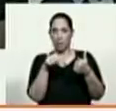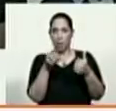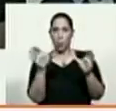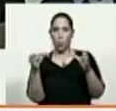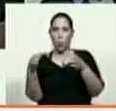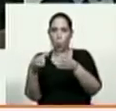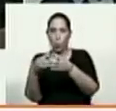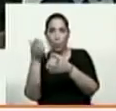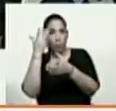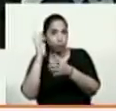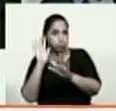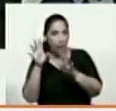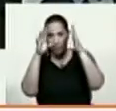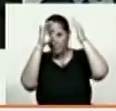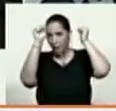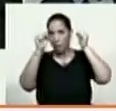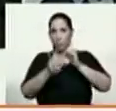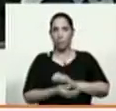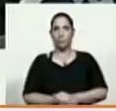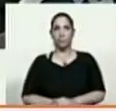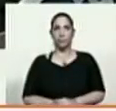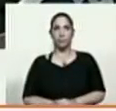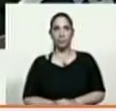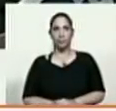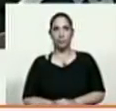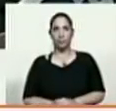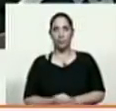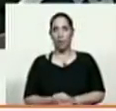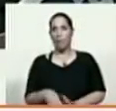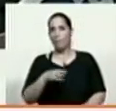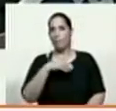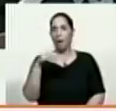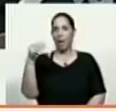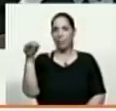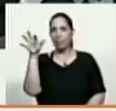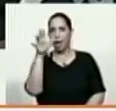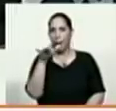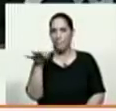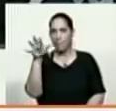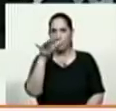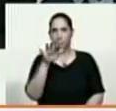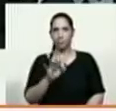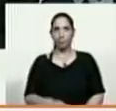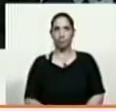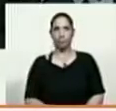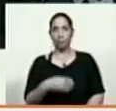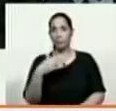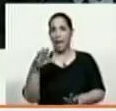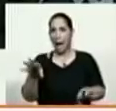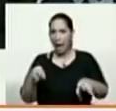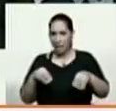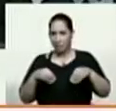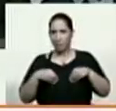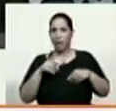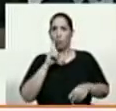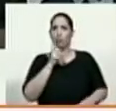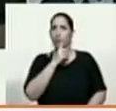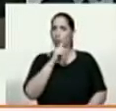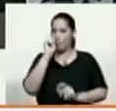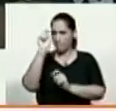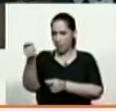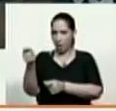grupo de supuestos embajadores fantasma, han aceptado ser nombrados